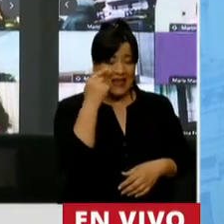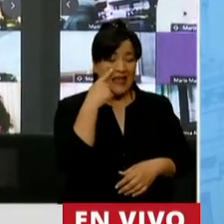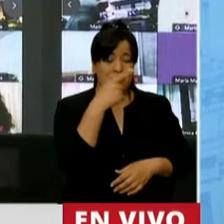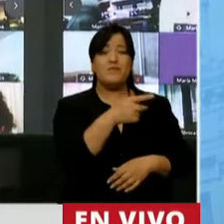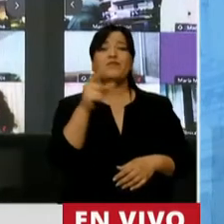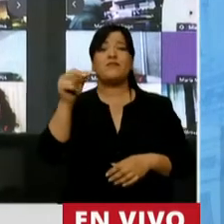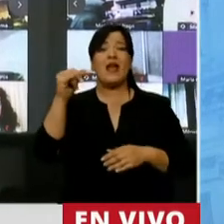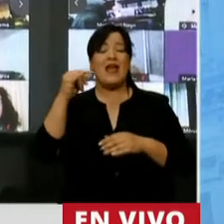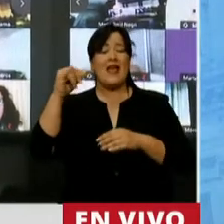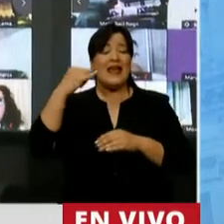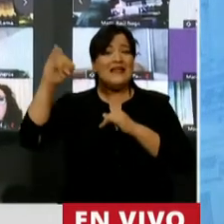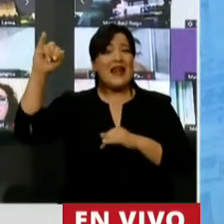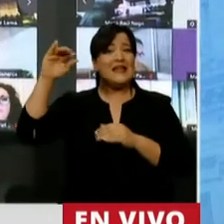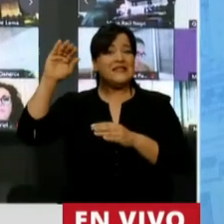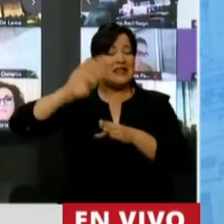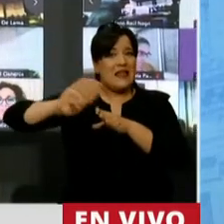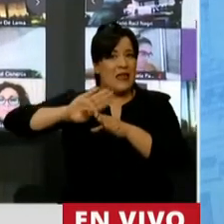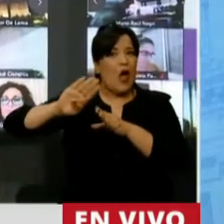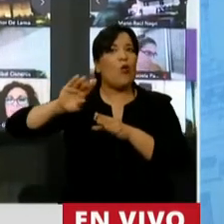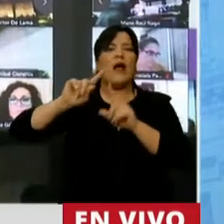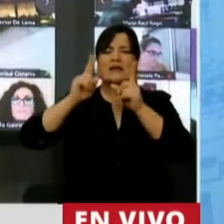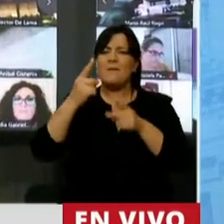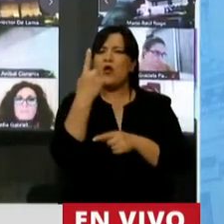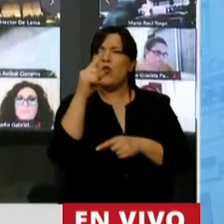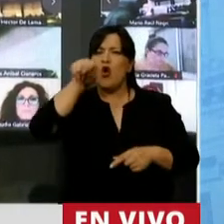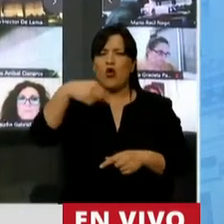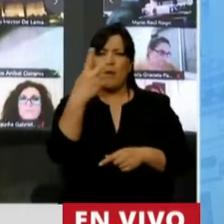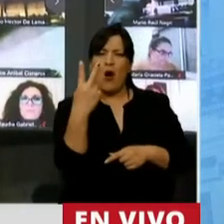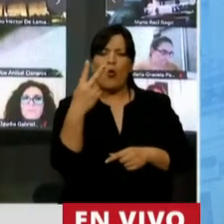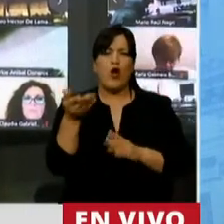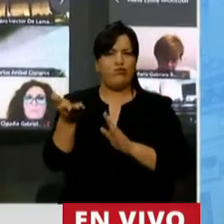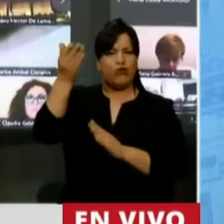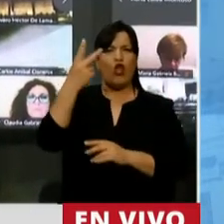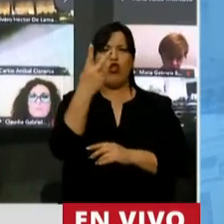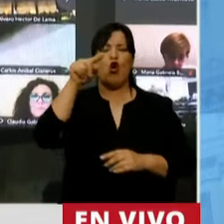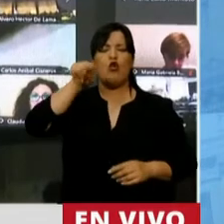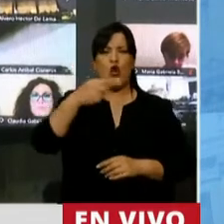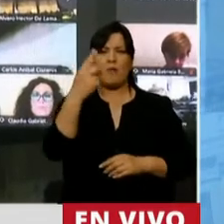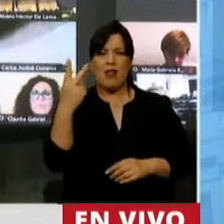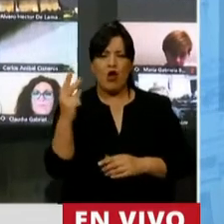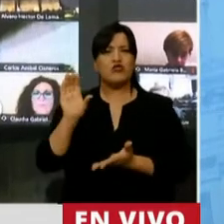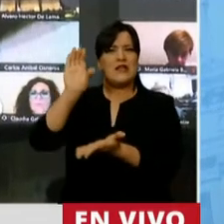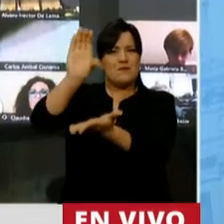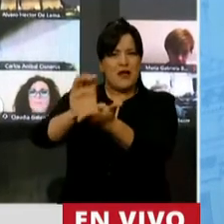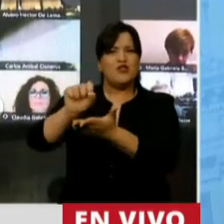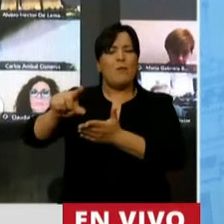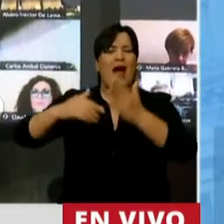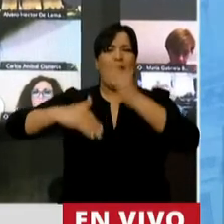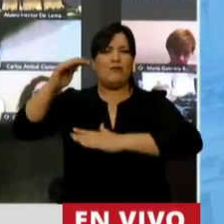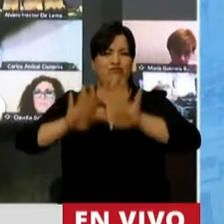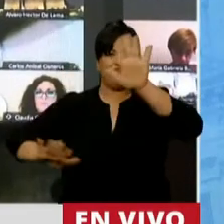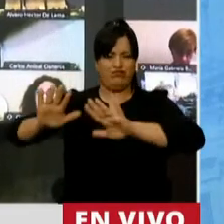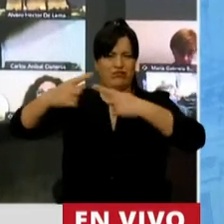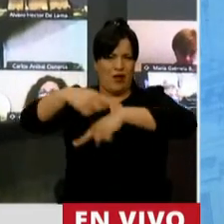de deuda y duplicando al mismo tiempo de 1,1 a 2,2 puntos del PBI la inversión pública en infraestructura.